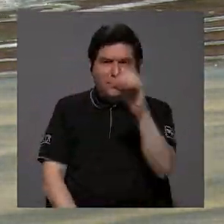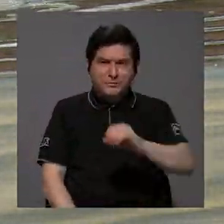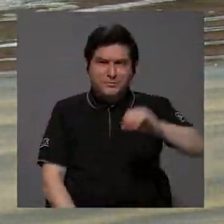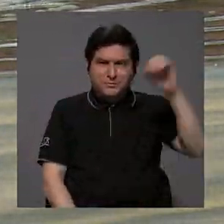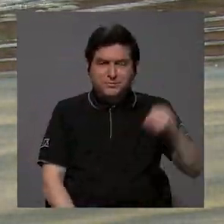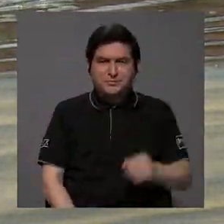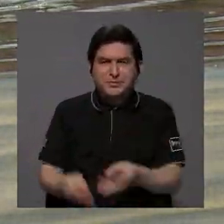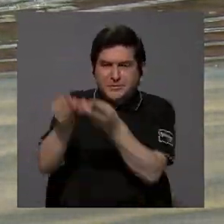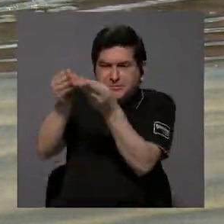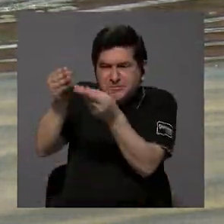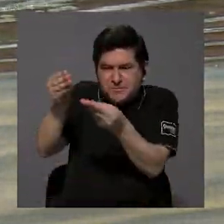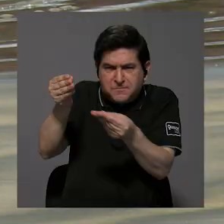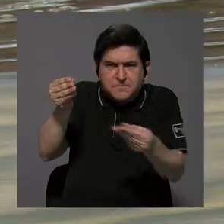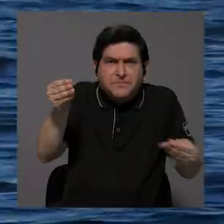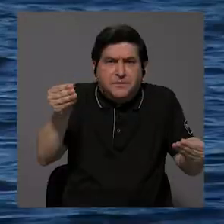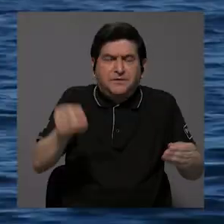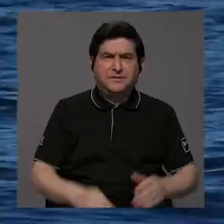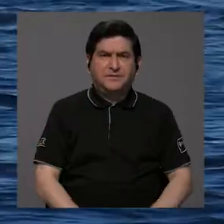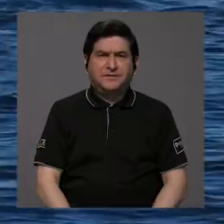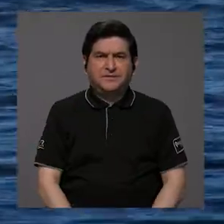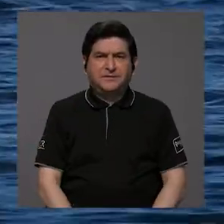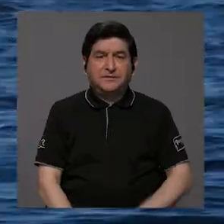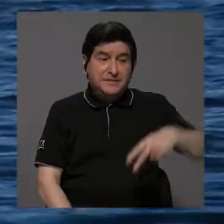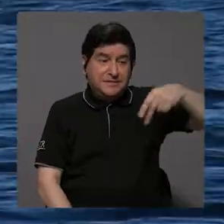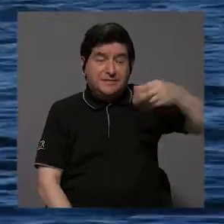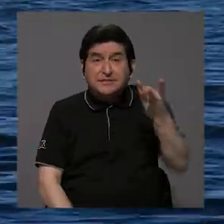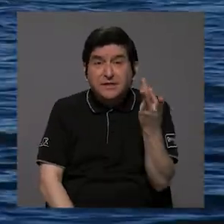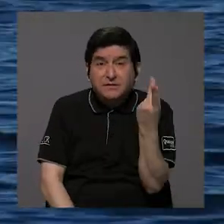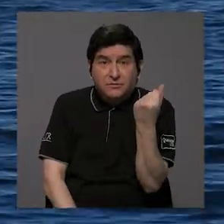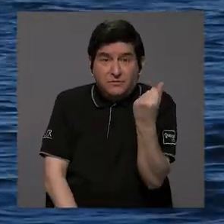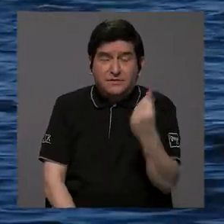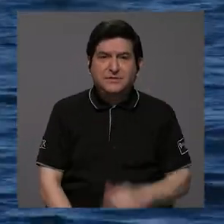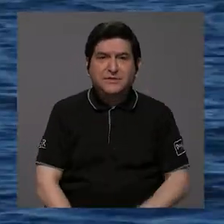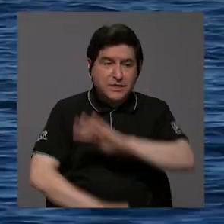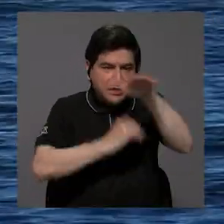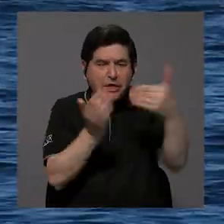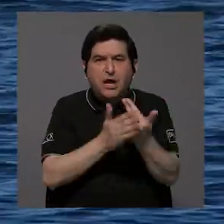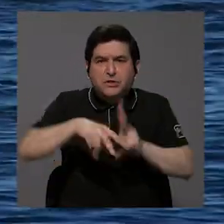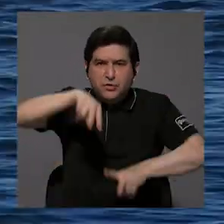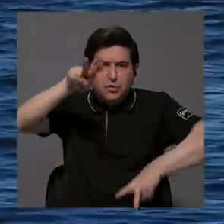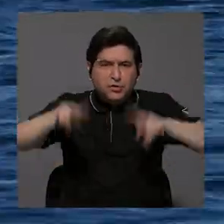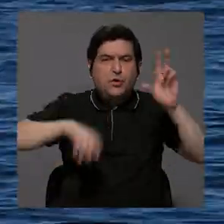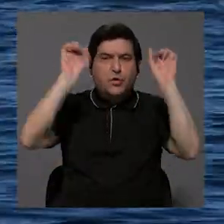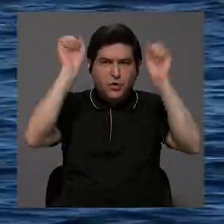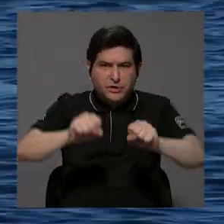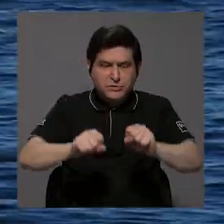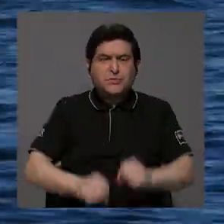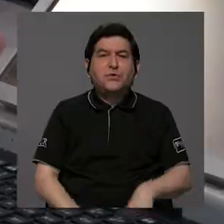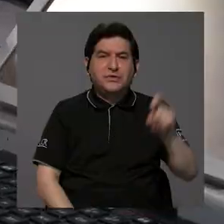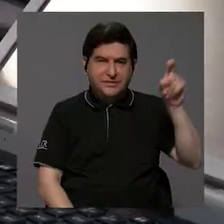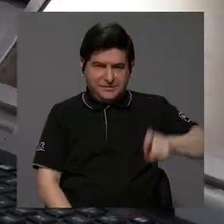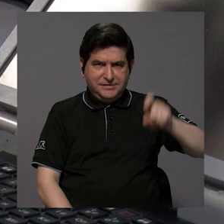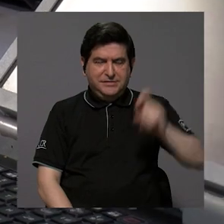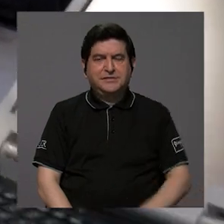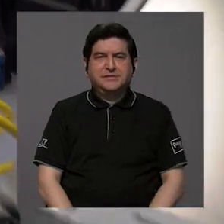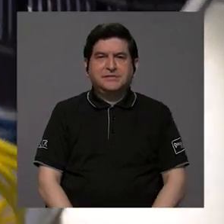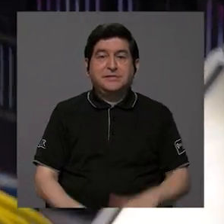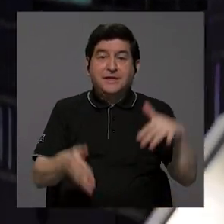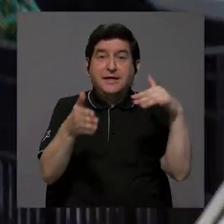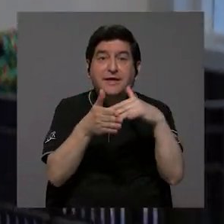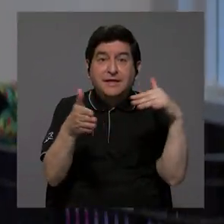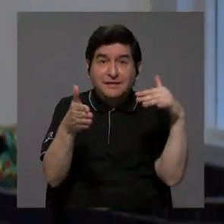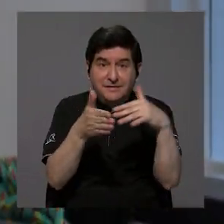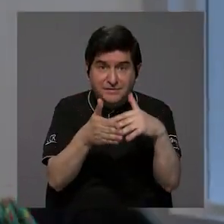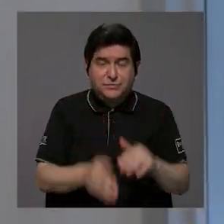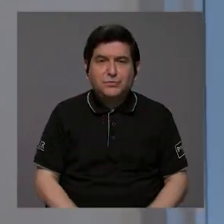de sedimentos, de salinidades, de todas las variables que nos puedan llegar a necesitar para los estudios,